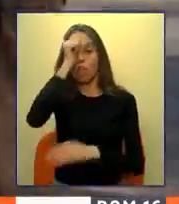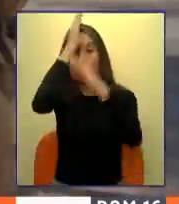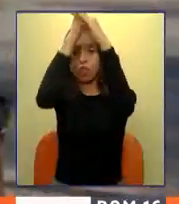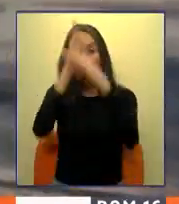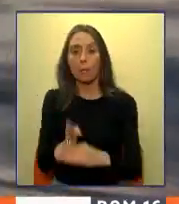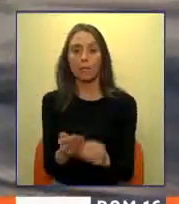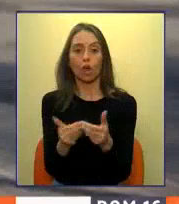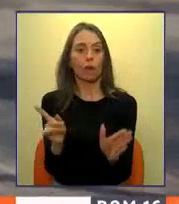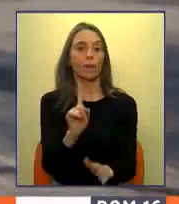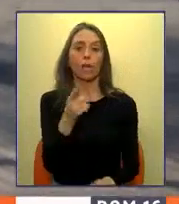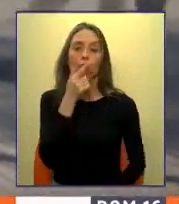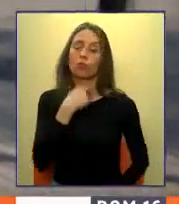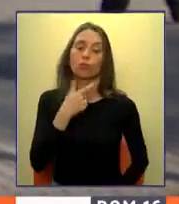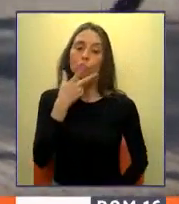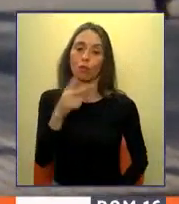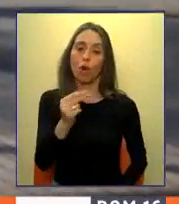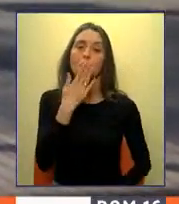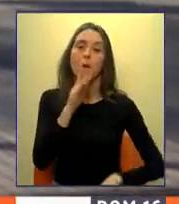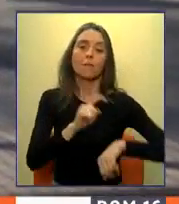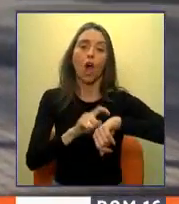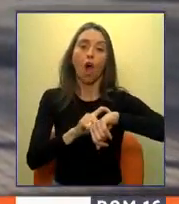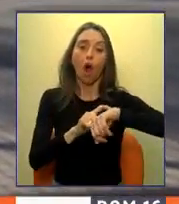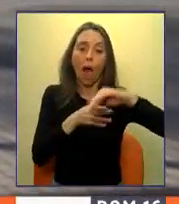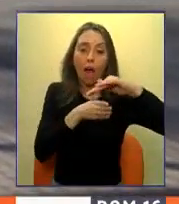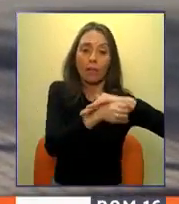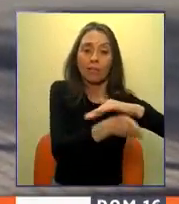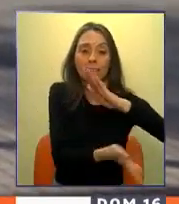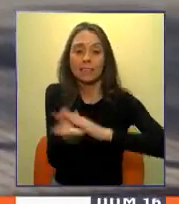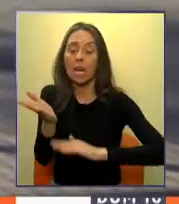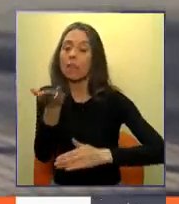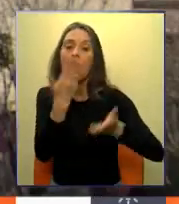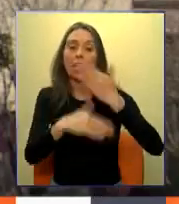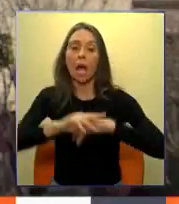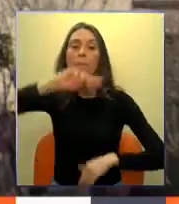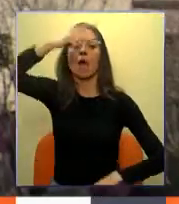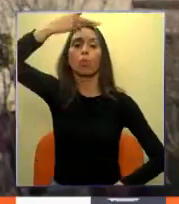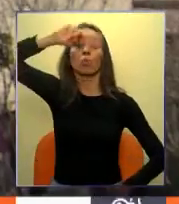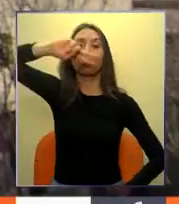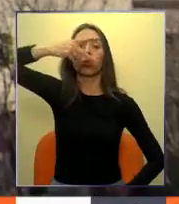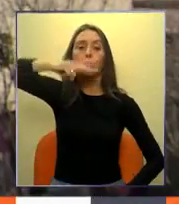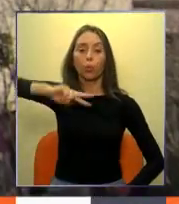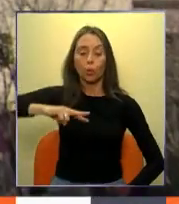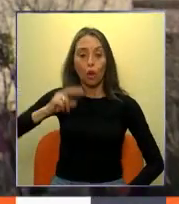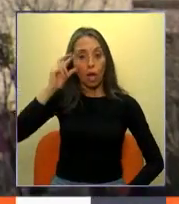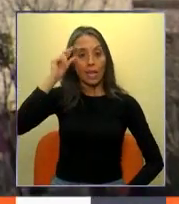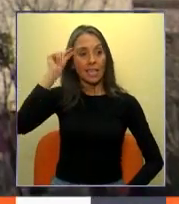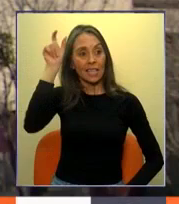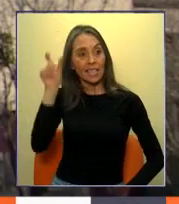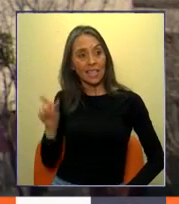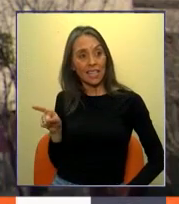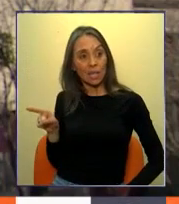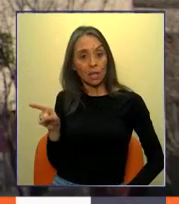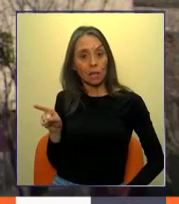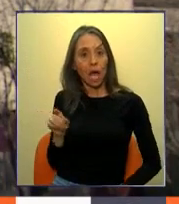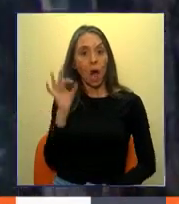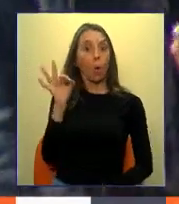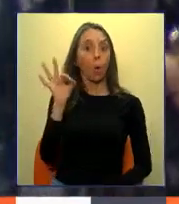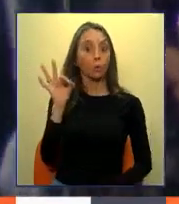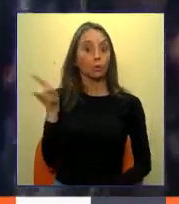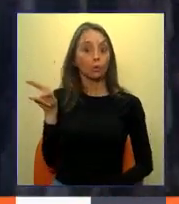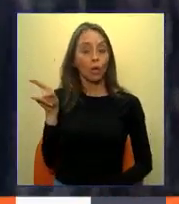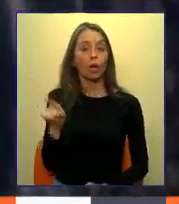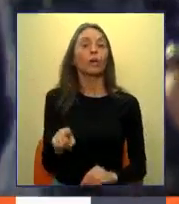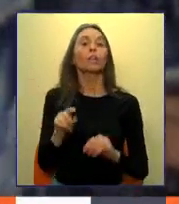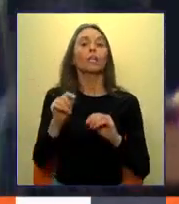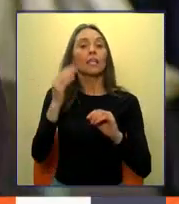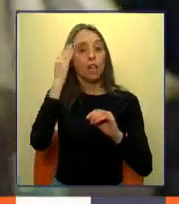No, yo prefiero cambiar los horarios, o sea, que haya turnos. La idea de Juan Pablo dio en el clavo, el Siete